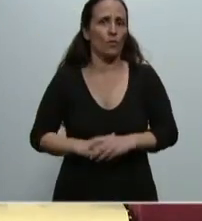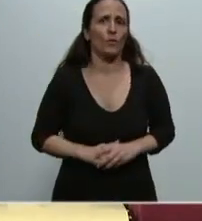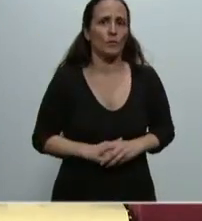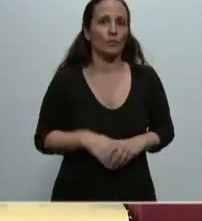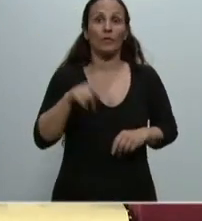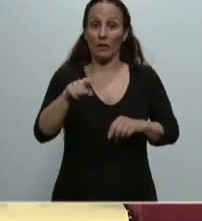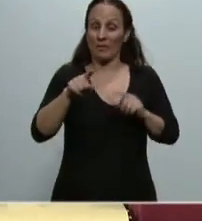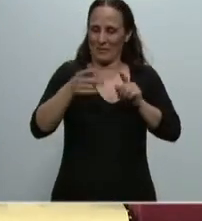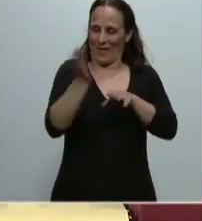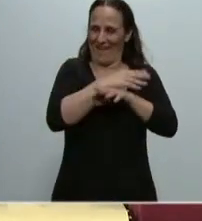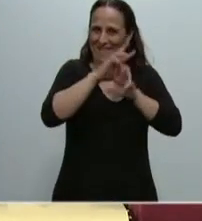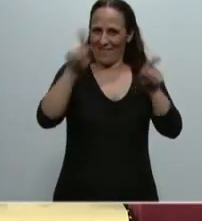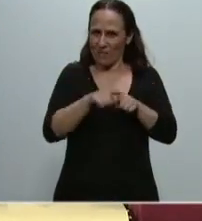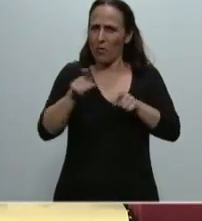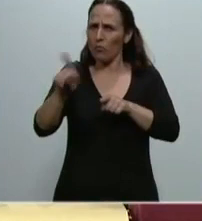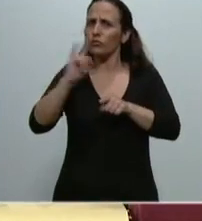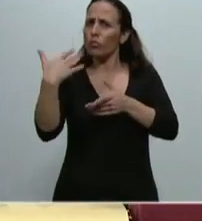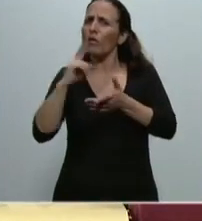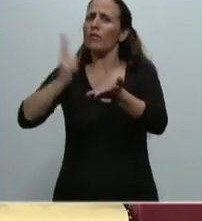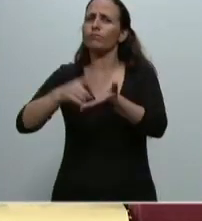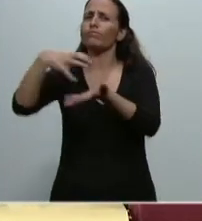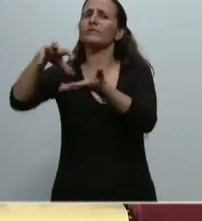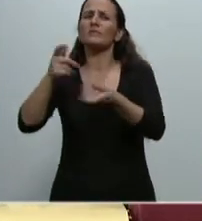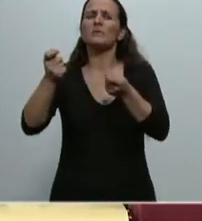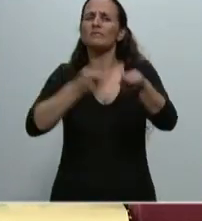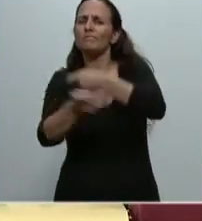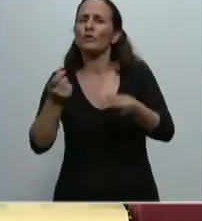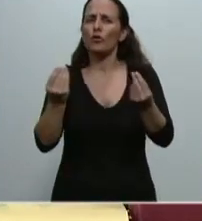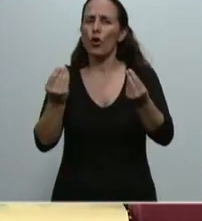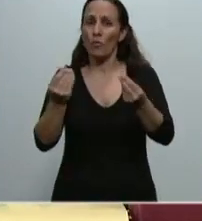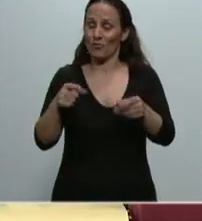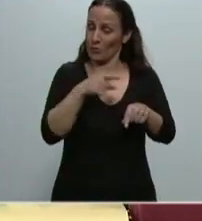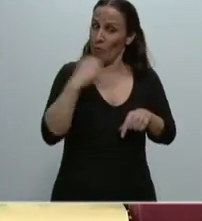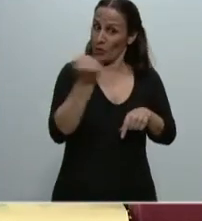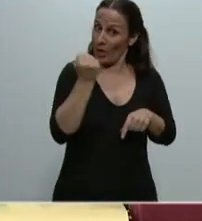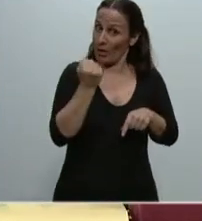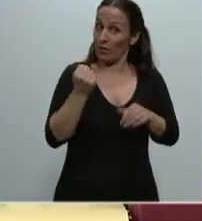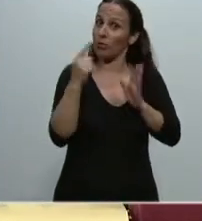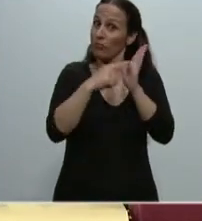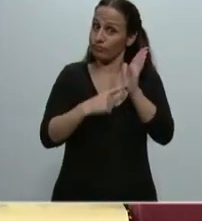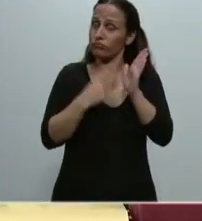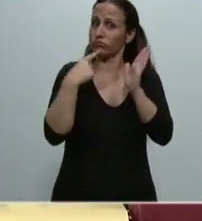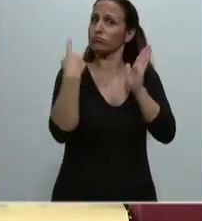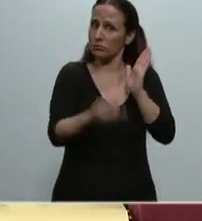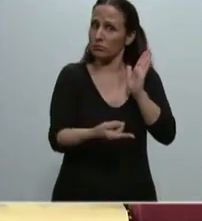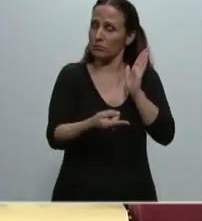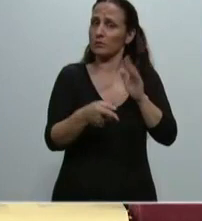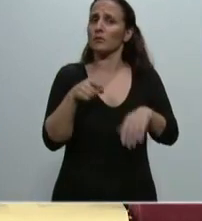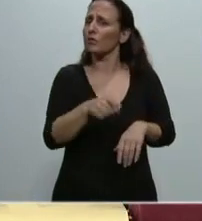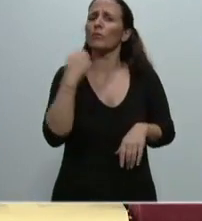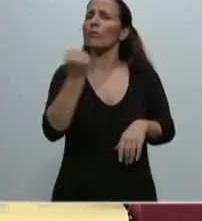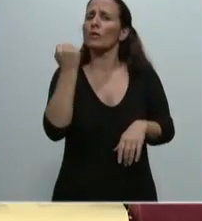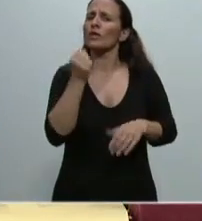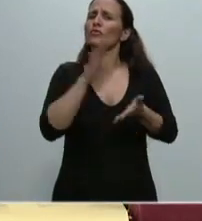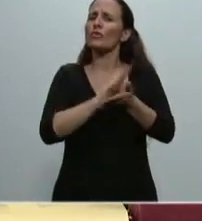a los títulos reestructurados. Esto es muy importante porque esto está establecido en los propios prospectos y esto tiene que ver con